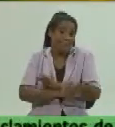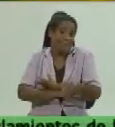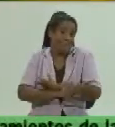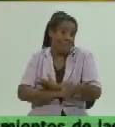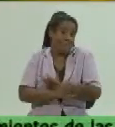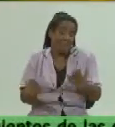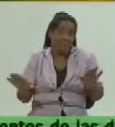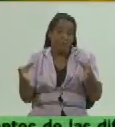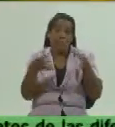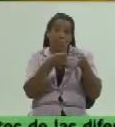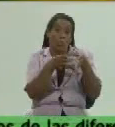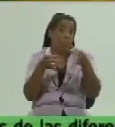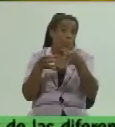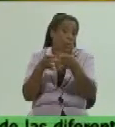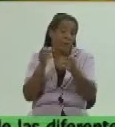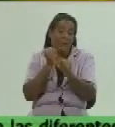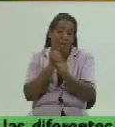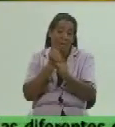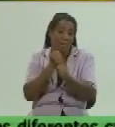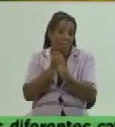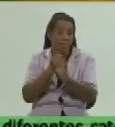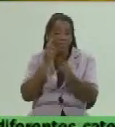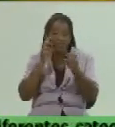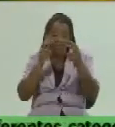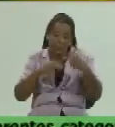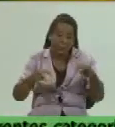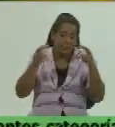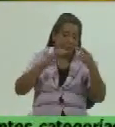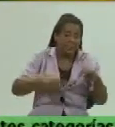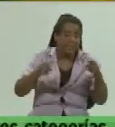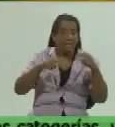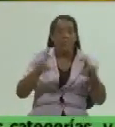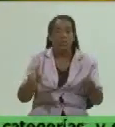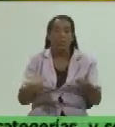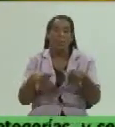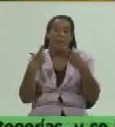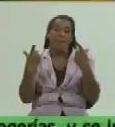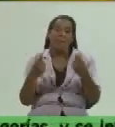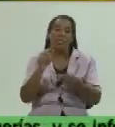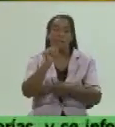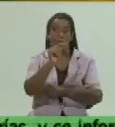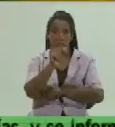grupos de trabajo que van a estar supervisando el cumplimiento de estos precios